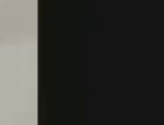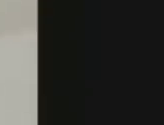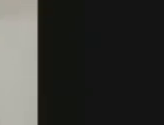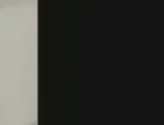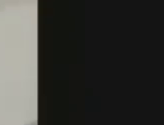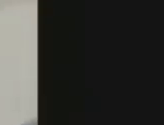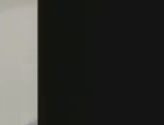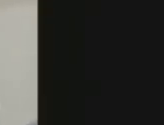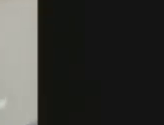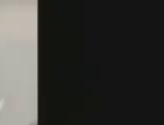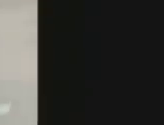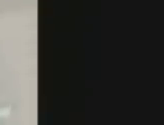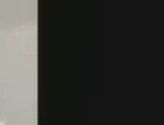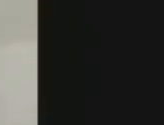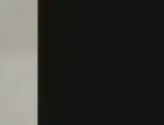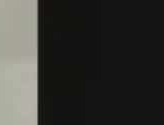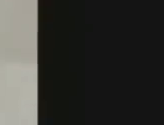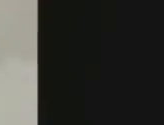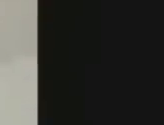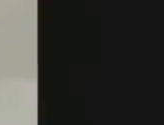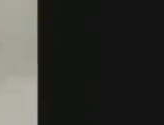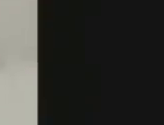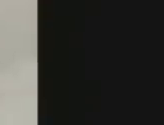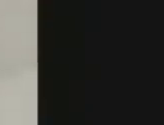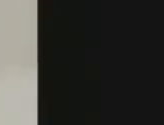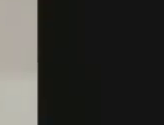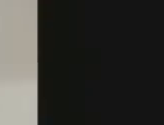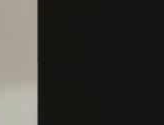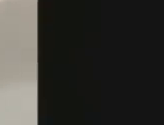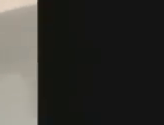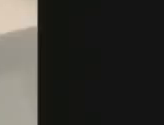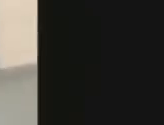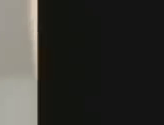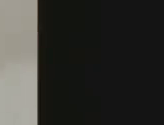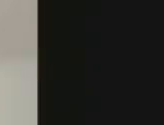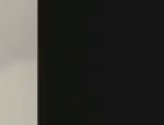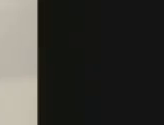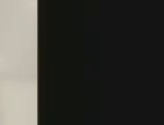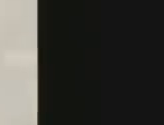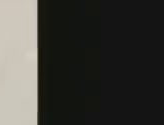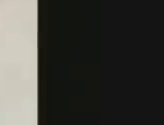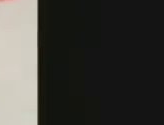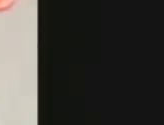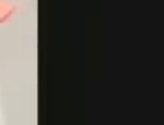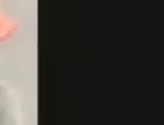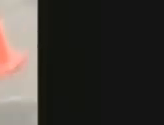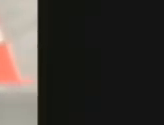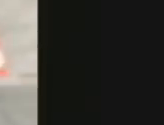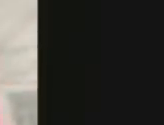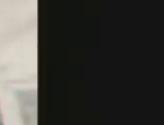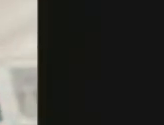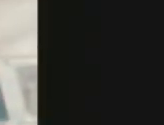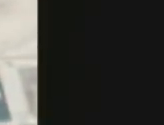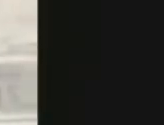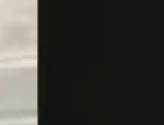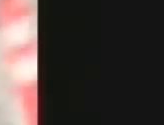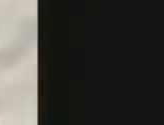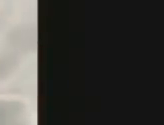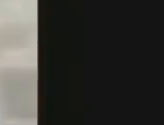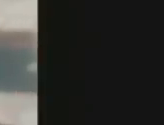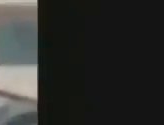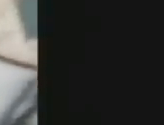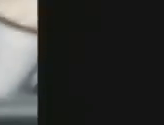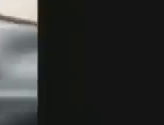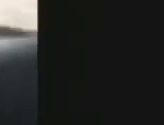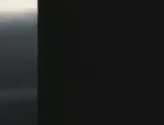miran esos son los contenedores a donde están metiendo los muertos los cuerpos de los muertos ahí ese